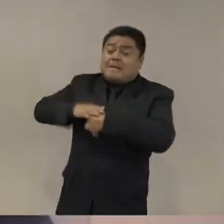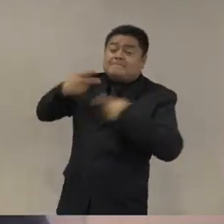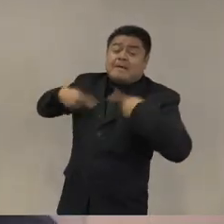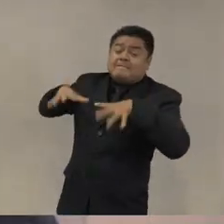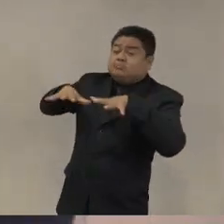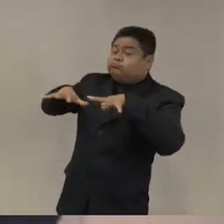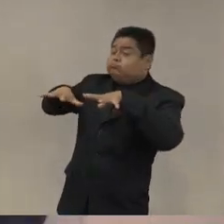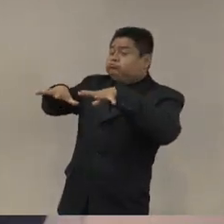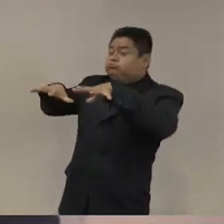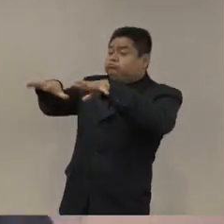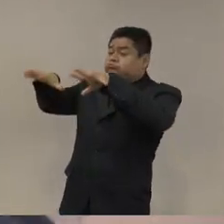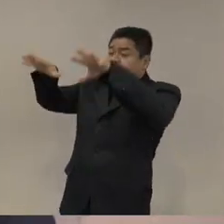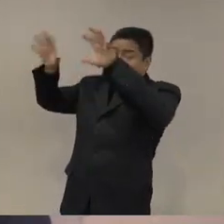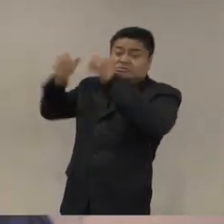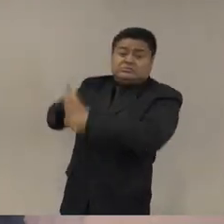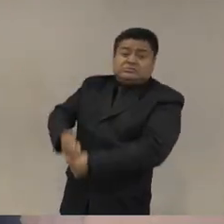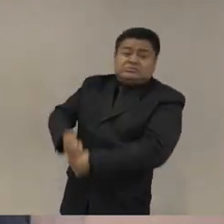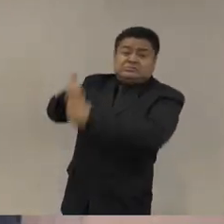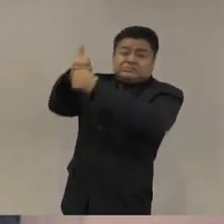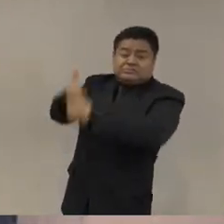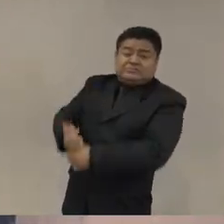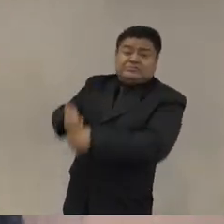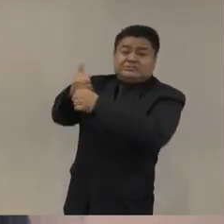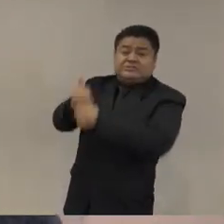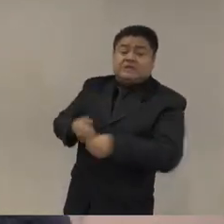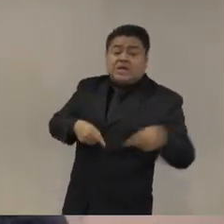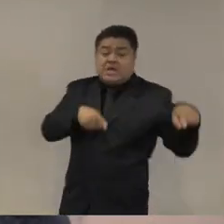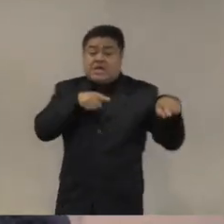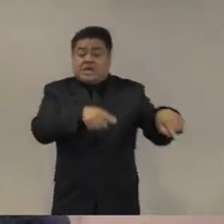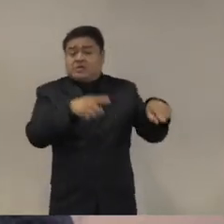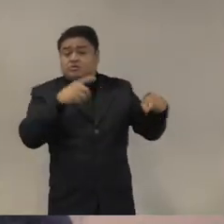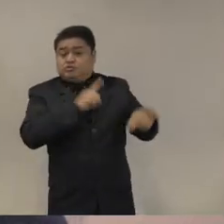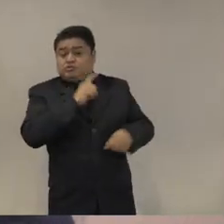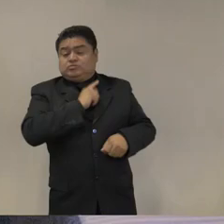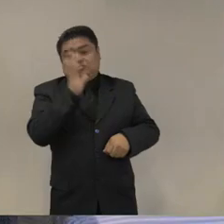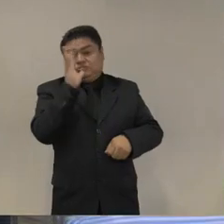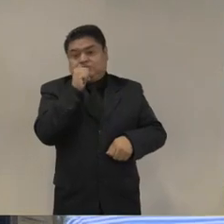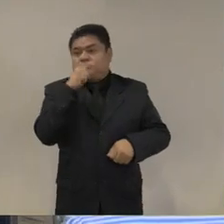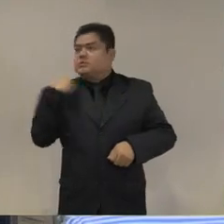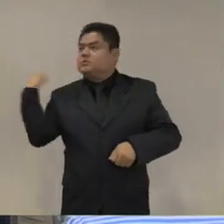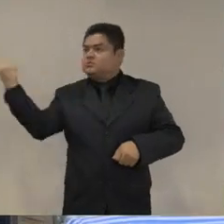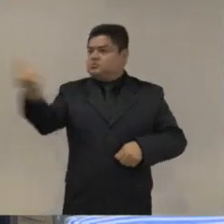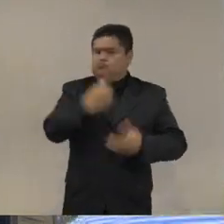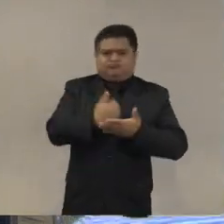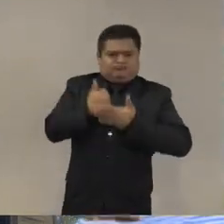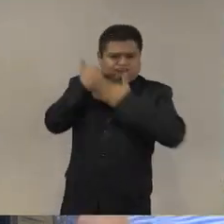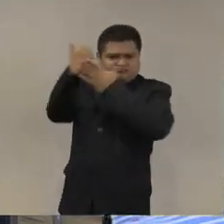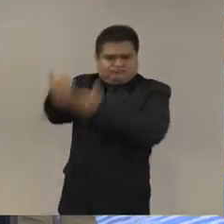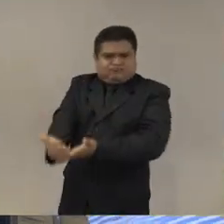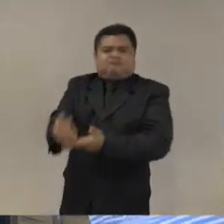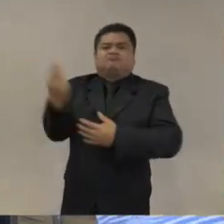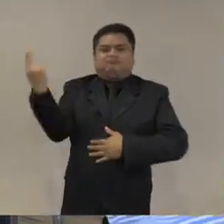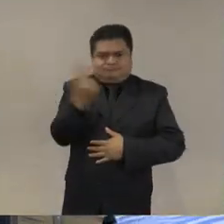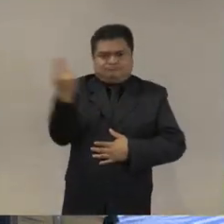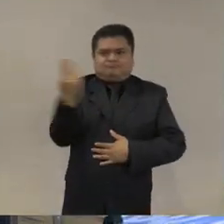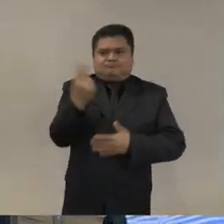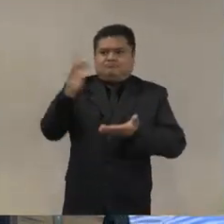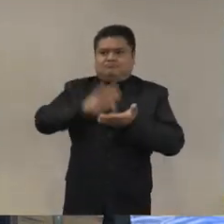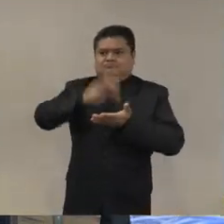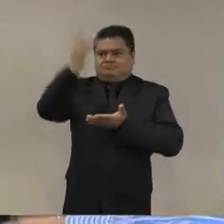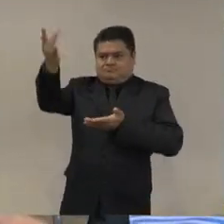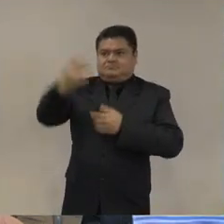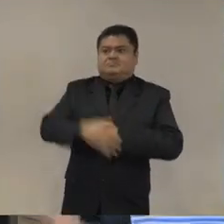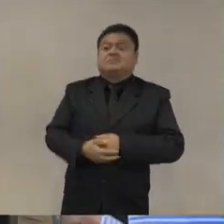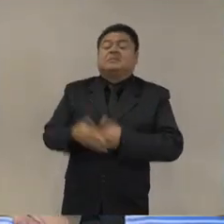a un ser humano para ayudar a que sufran menos muchísimas gracias bueno y por eso quería yo que arranca bueno arrancó Eliana